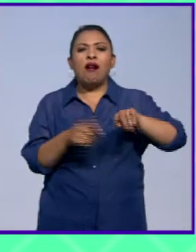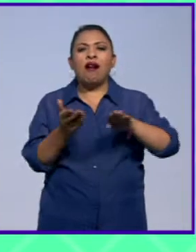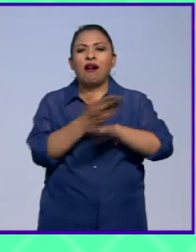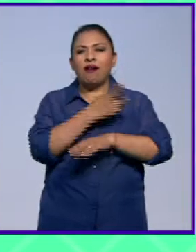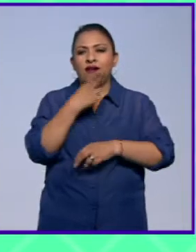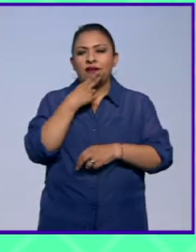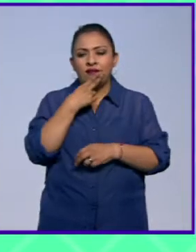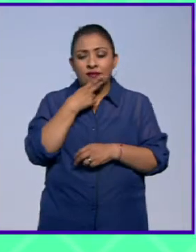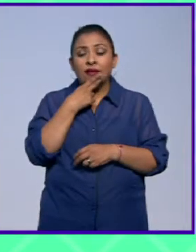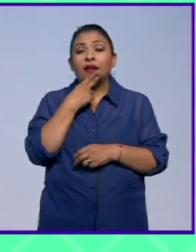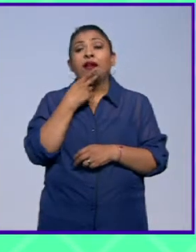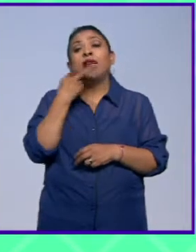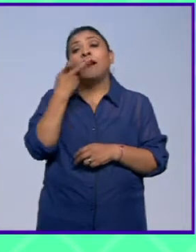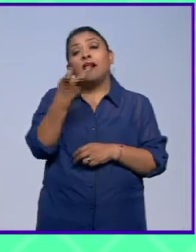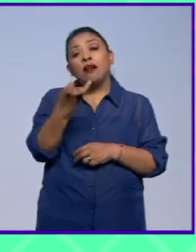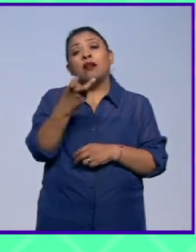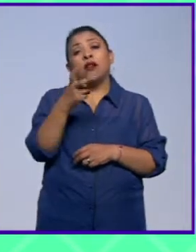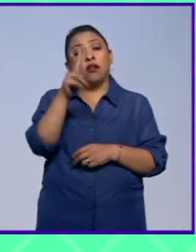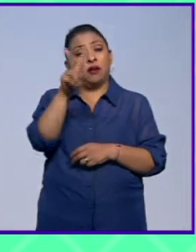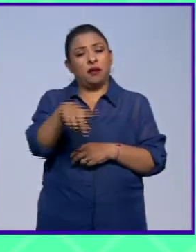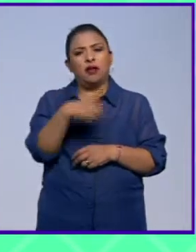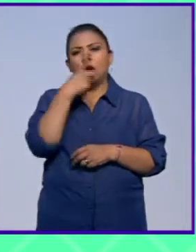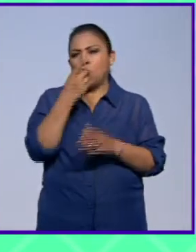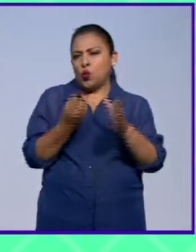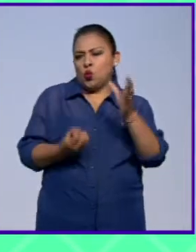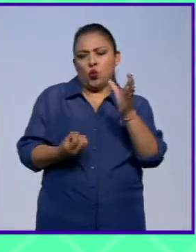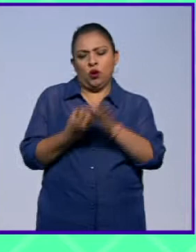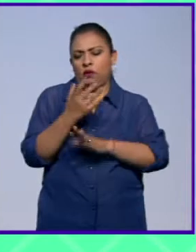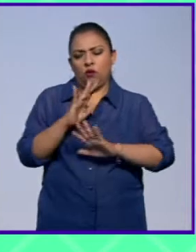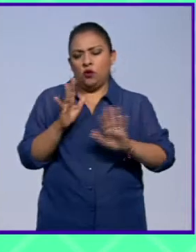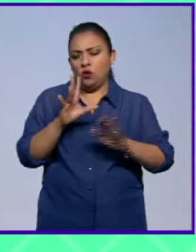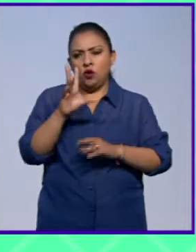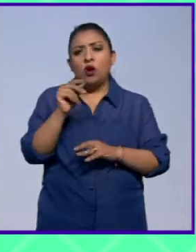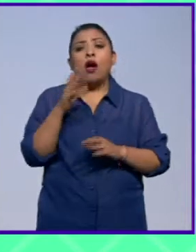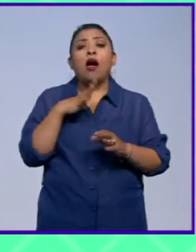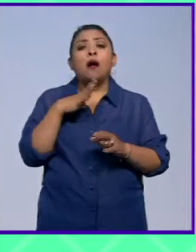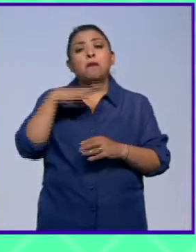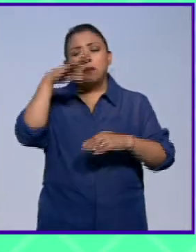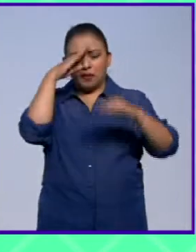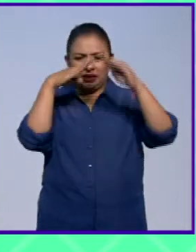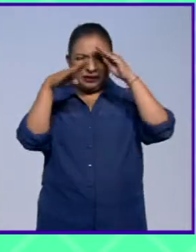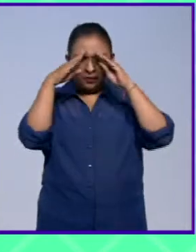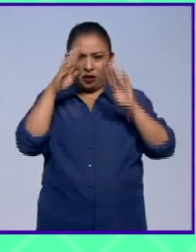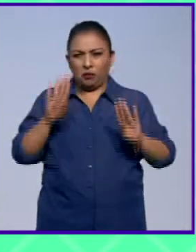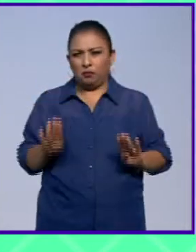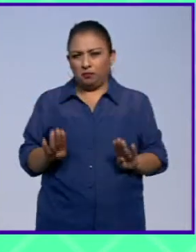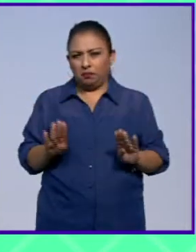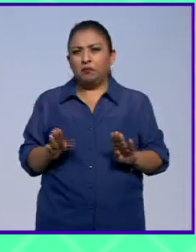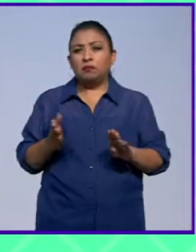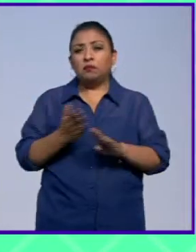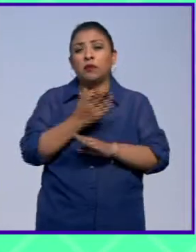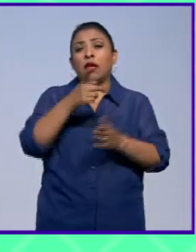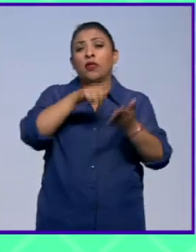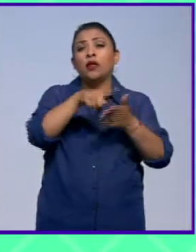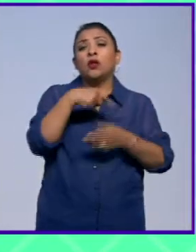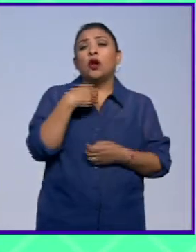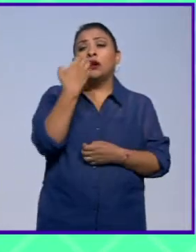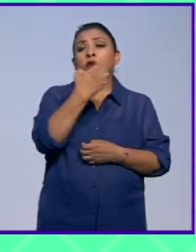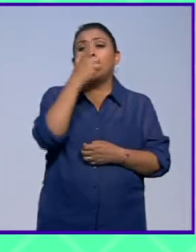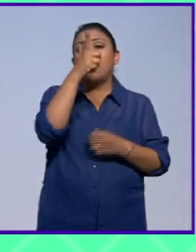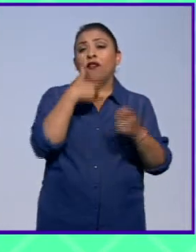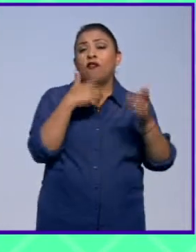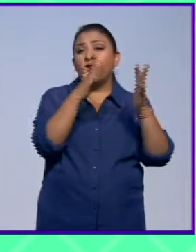con anterioridad. Esto, debo decirlo, no es nuevo, es una corriente de pensamiento que se lleva en las escuelas de